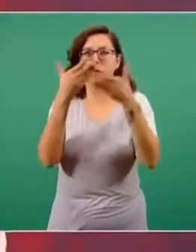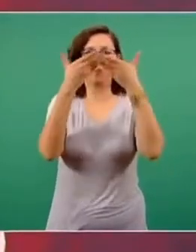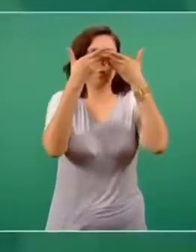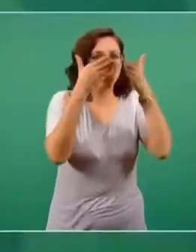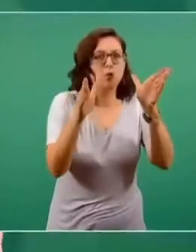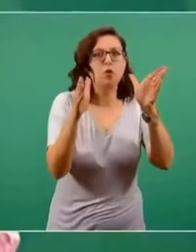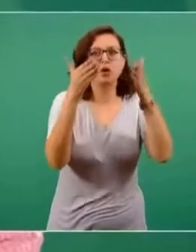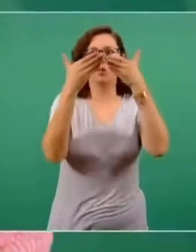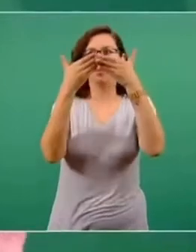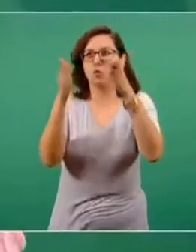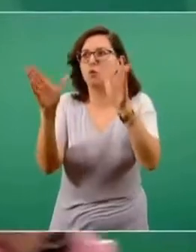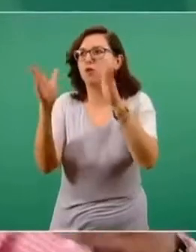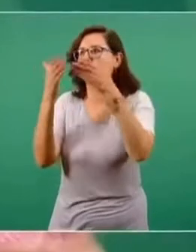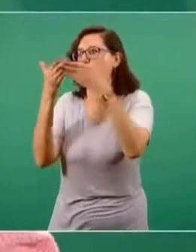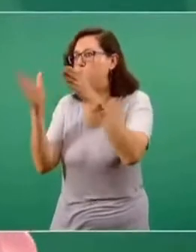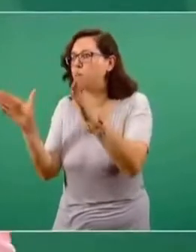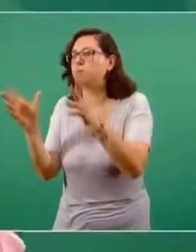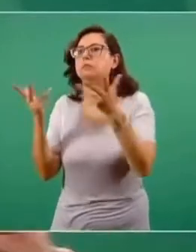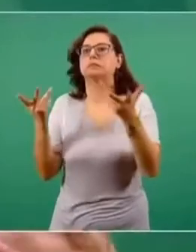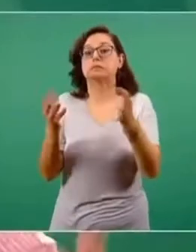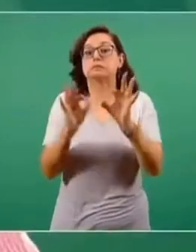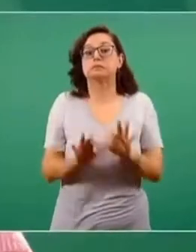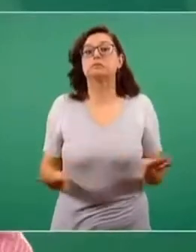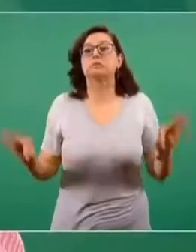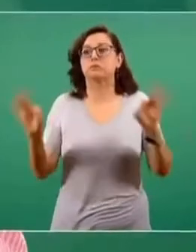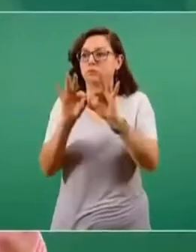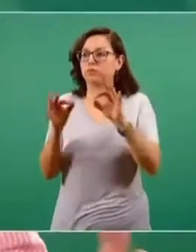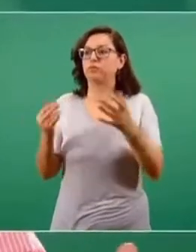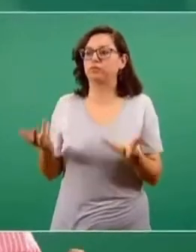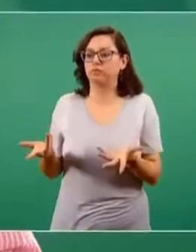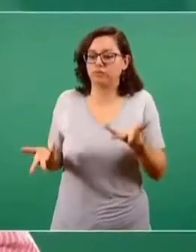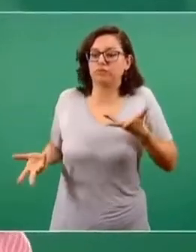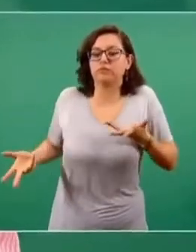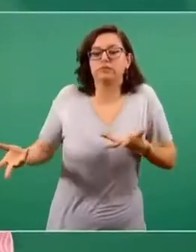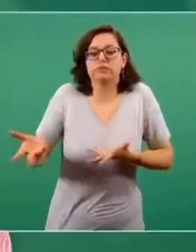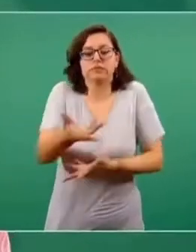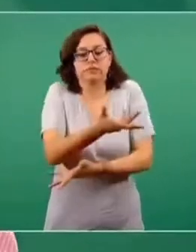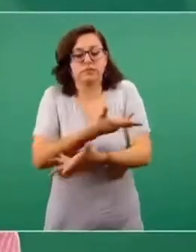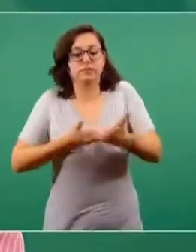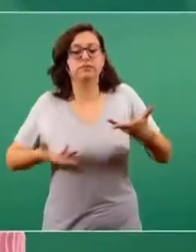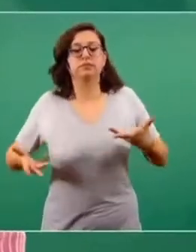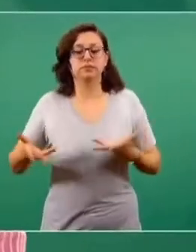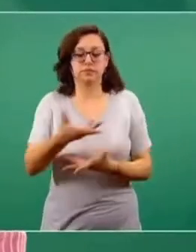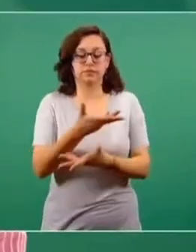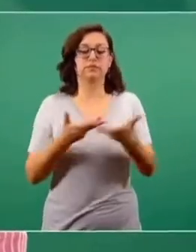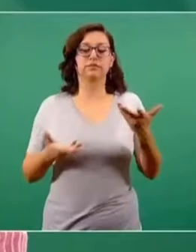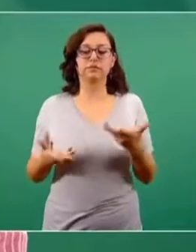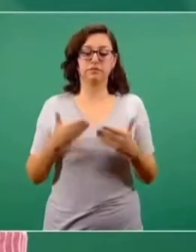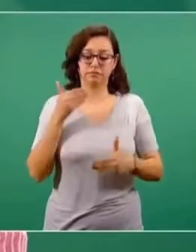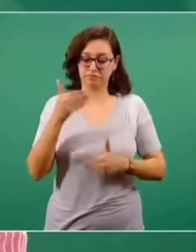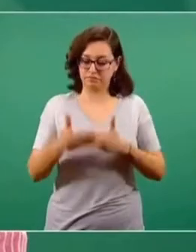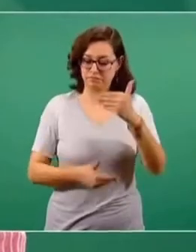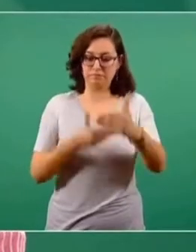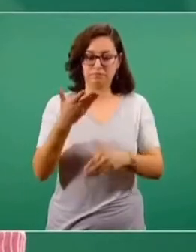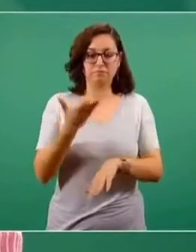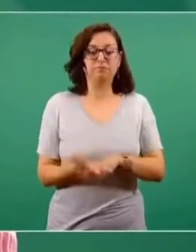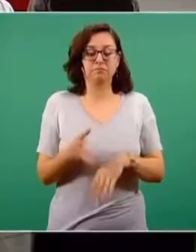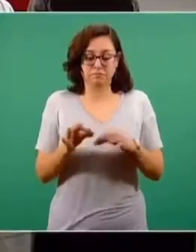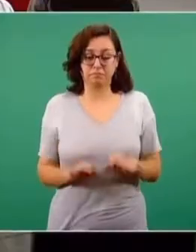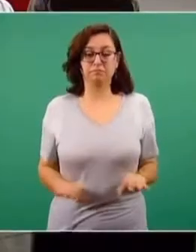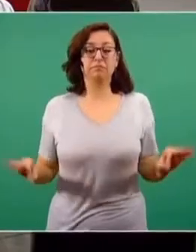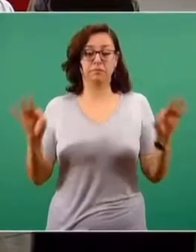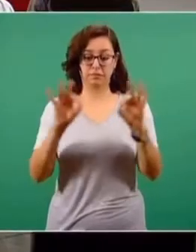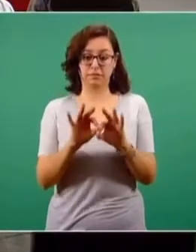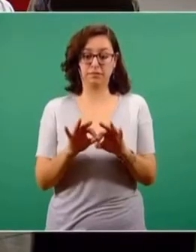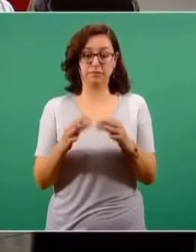importancia de lo público y la capacidad de compartir solidariamente los resultados del avance científico y tecnológico,